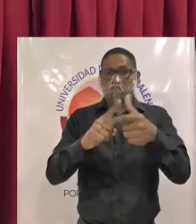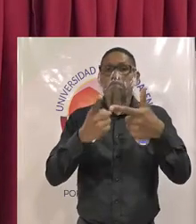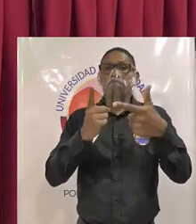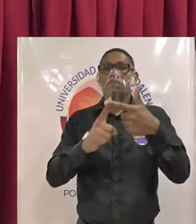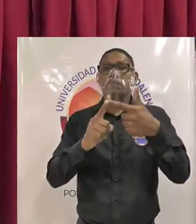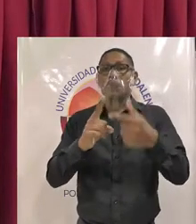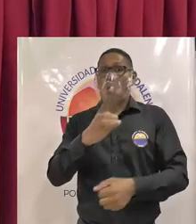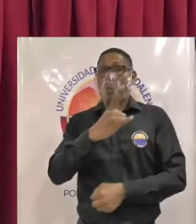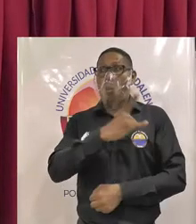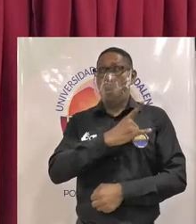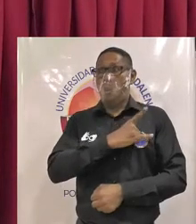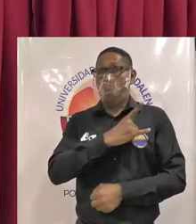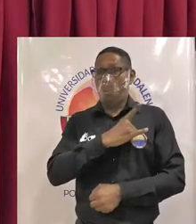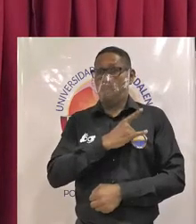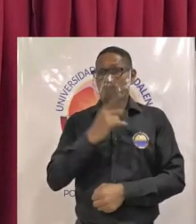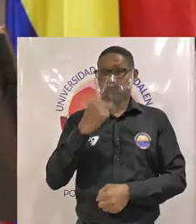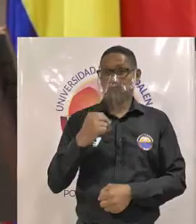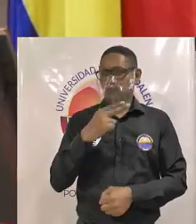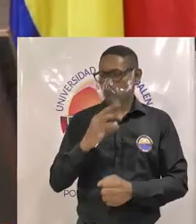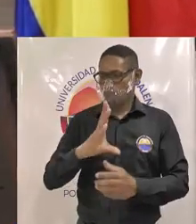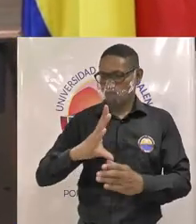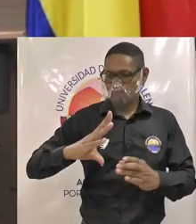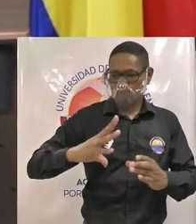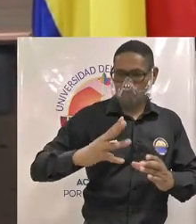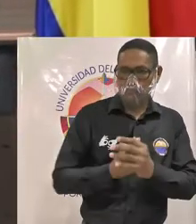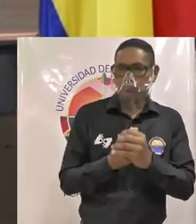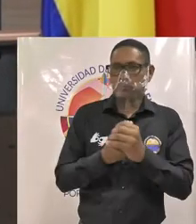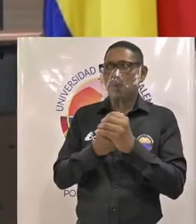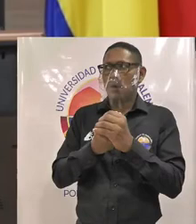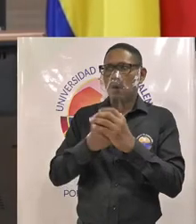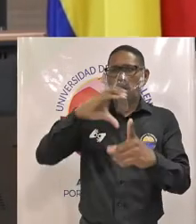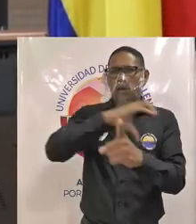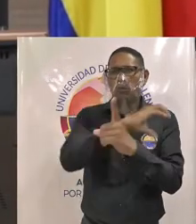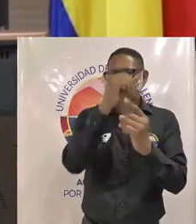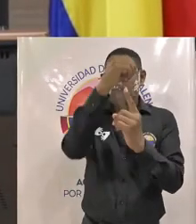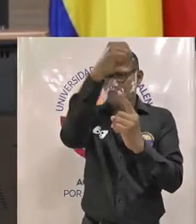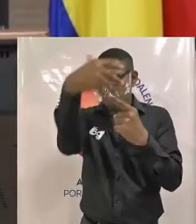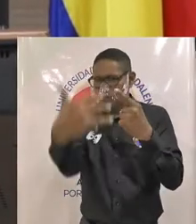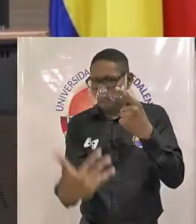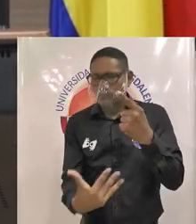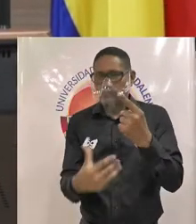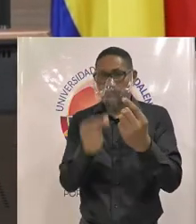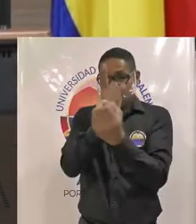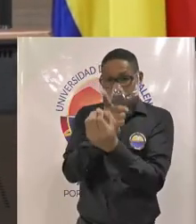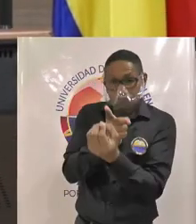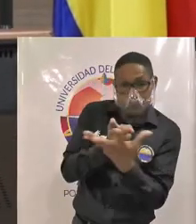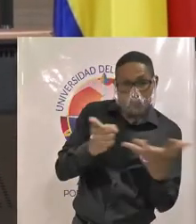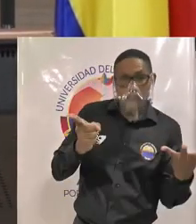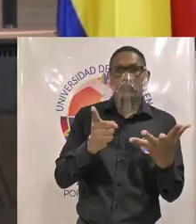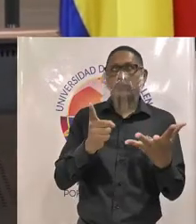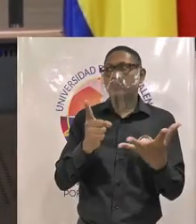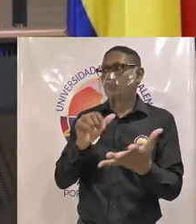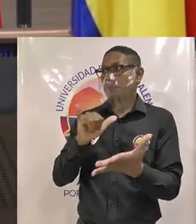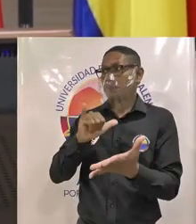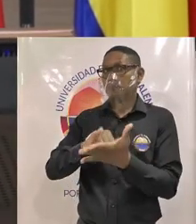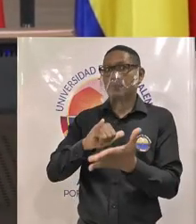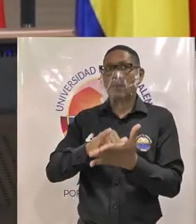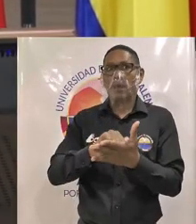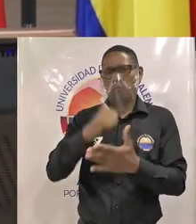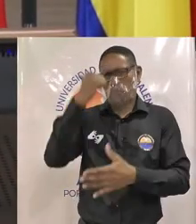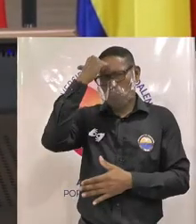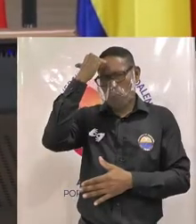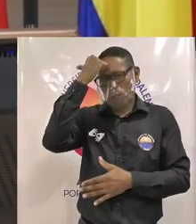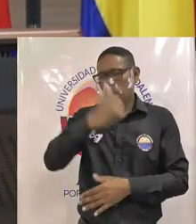universidad comprometida con la inclusión la interculturalidad y la pluriversidad igualmente profesora